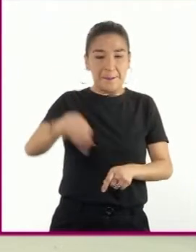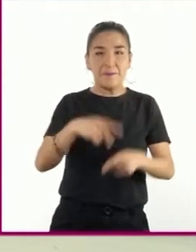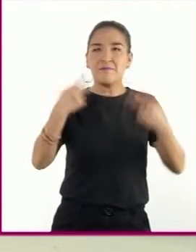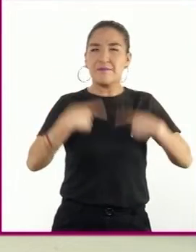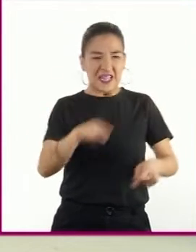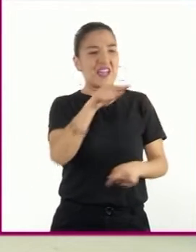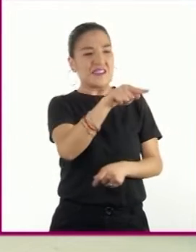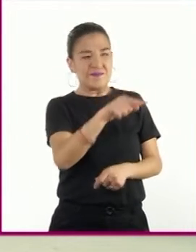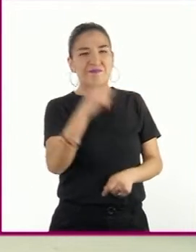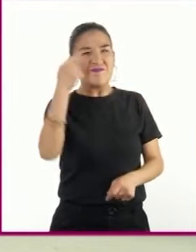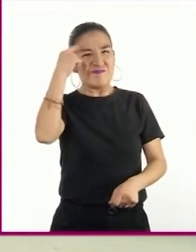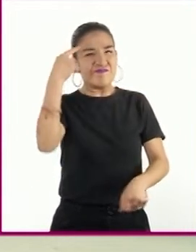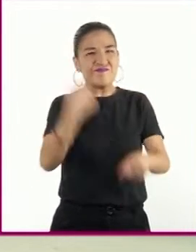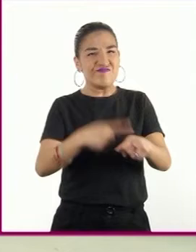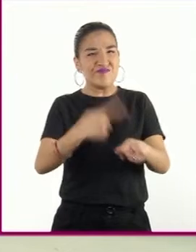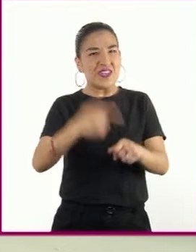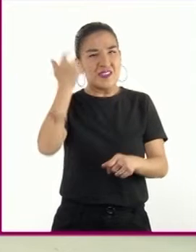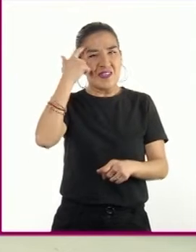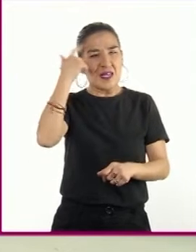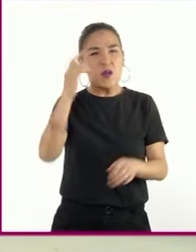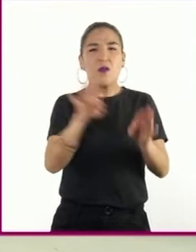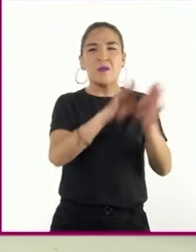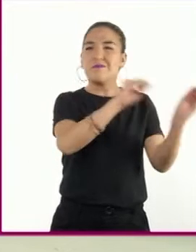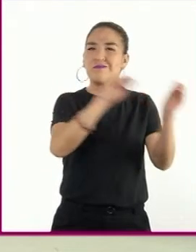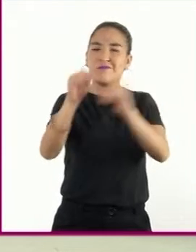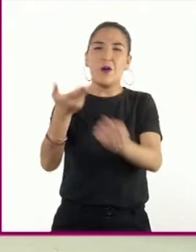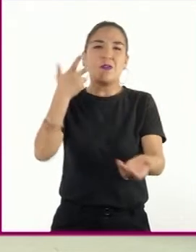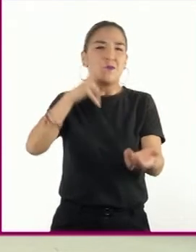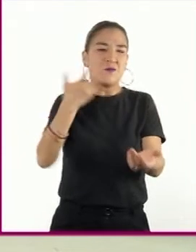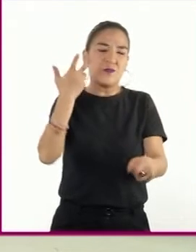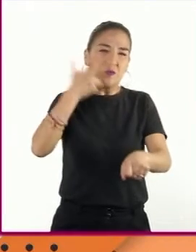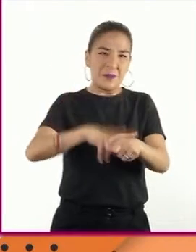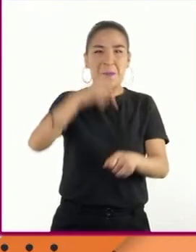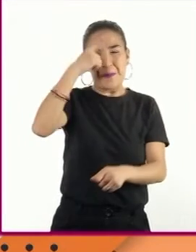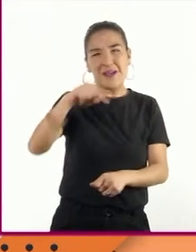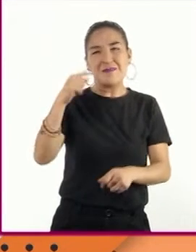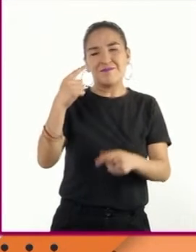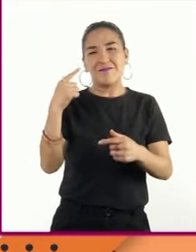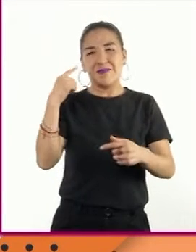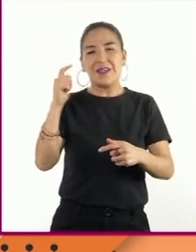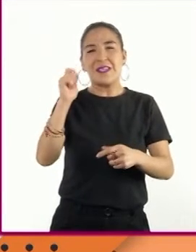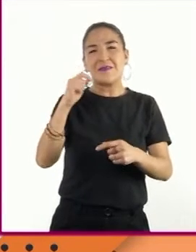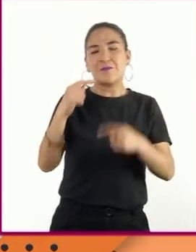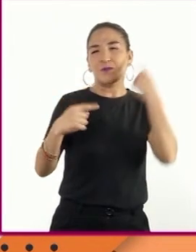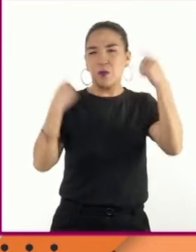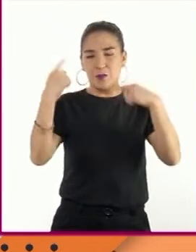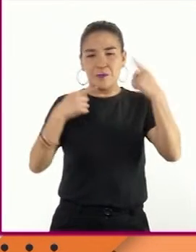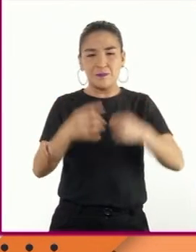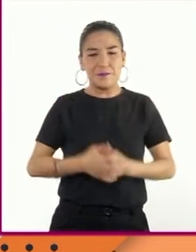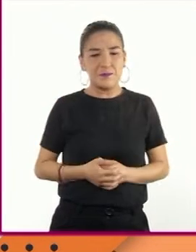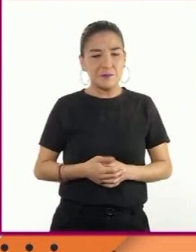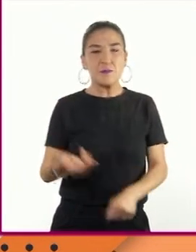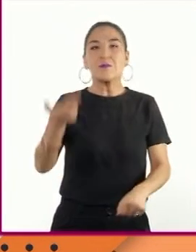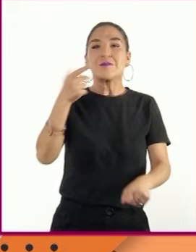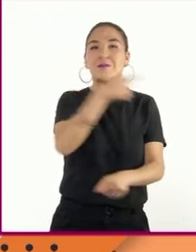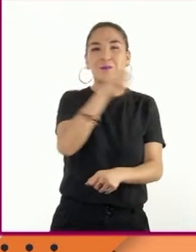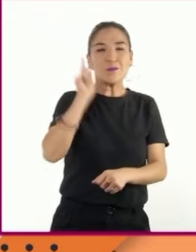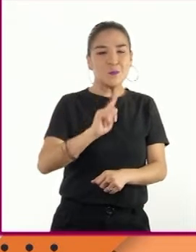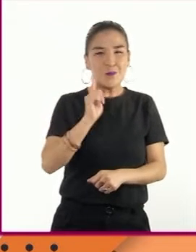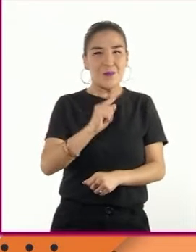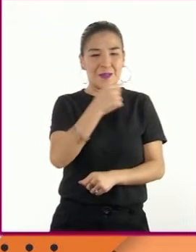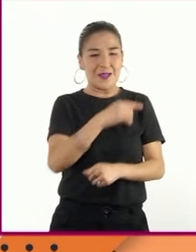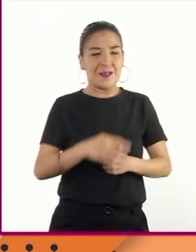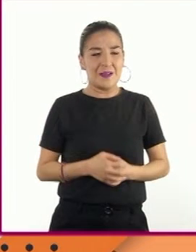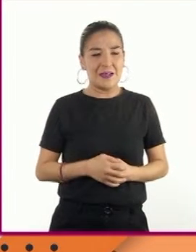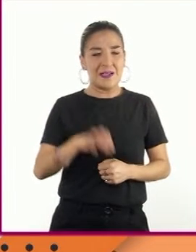enfermo mental y lo ingresaron en un hospital psiquiátrico. La poeta estadounidense Elizabeth Bishop lo